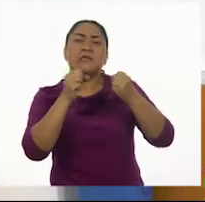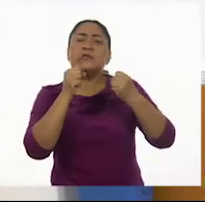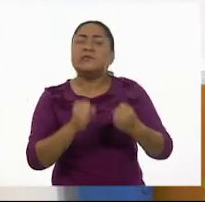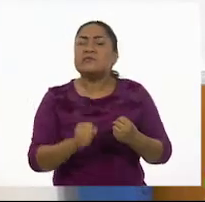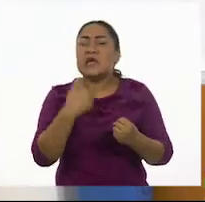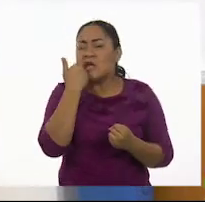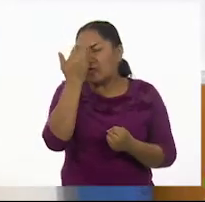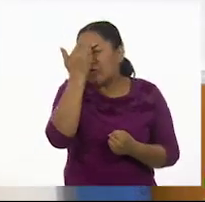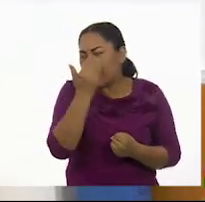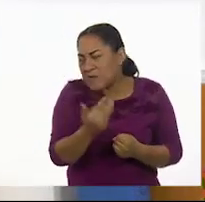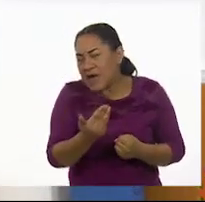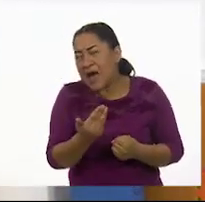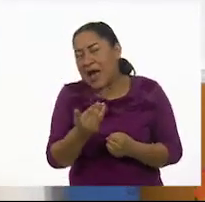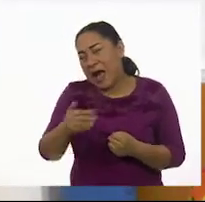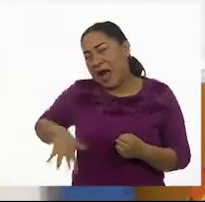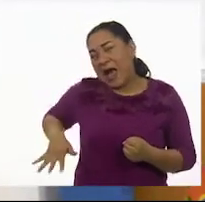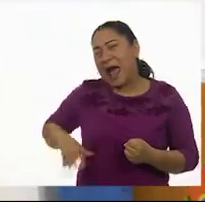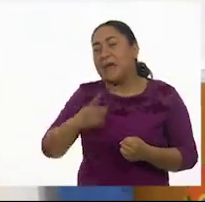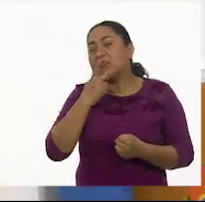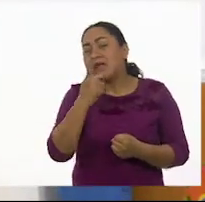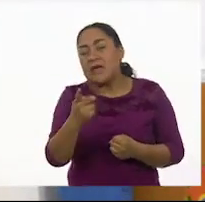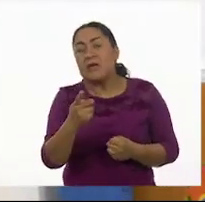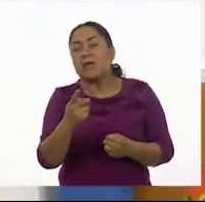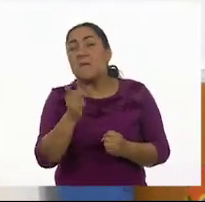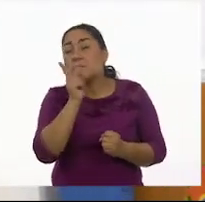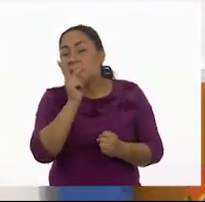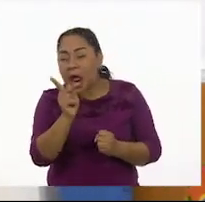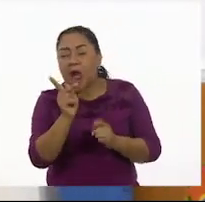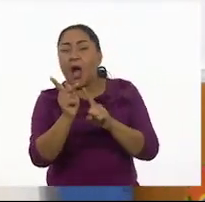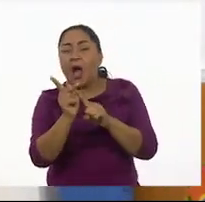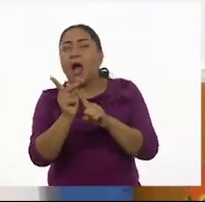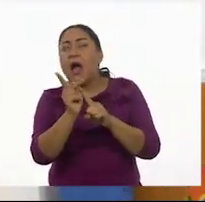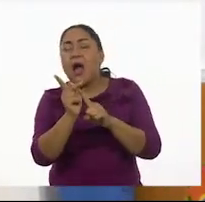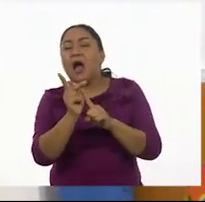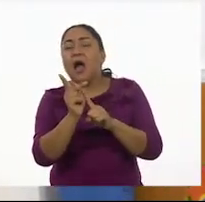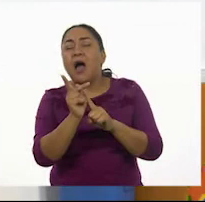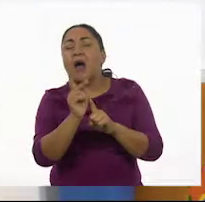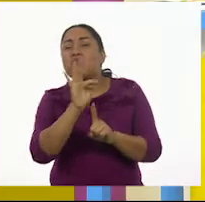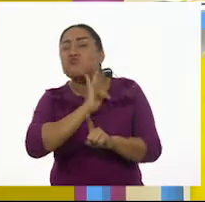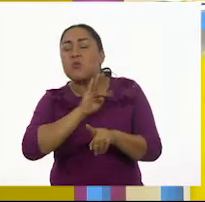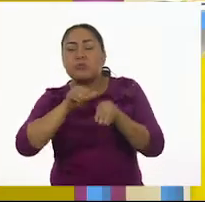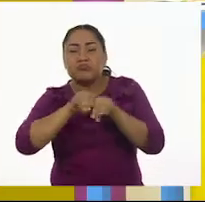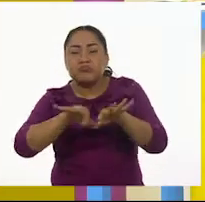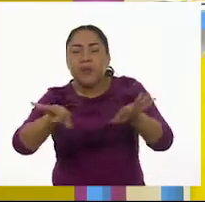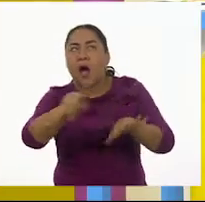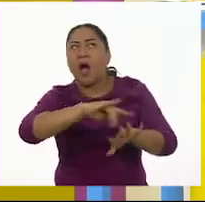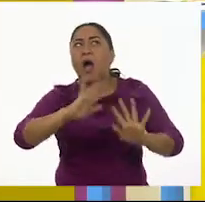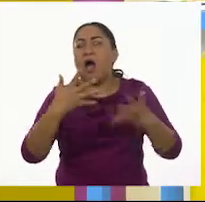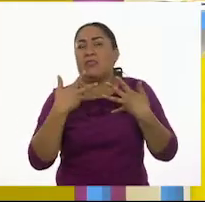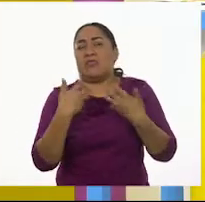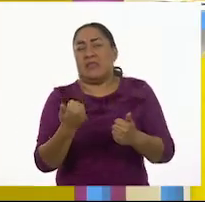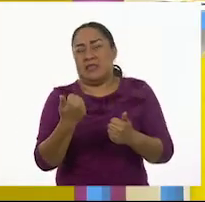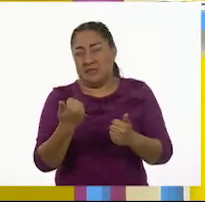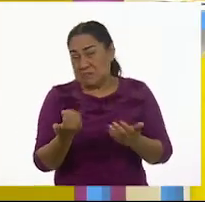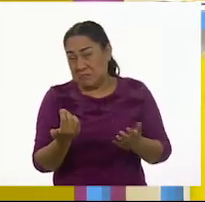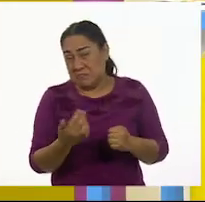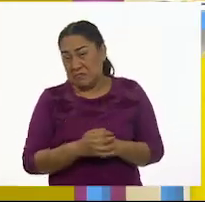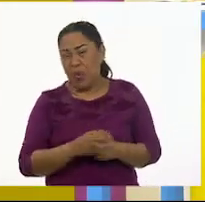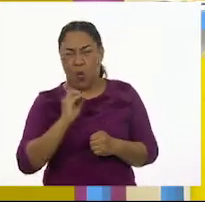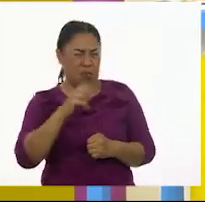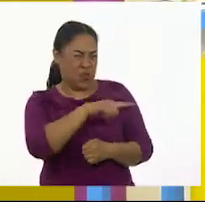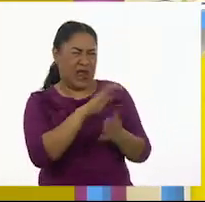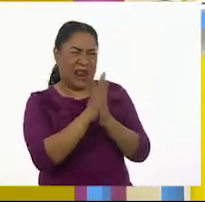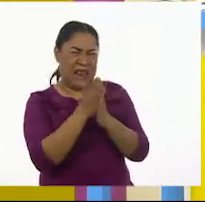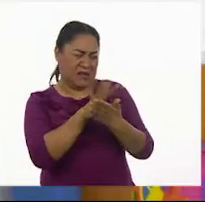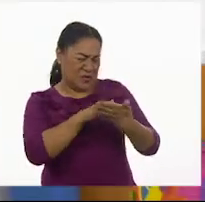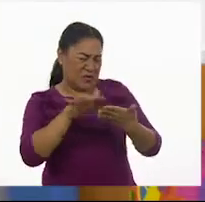sea, como hablábamos, un lenguaje para todos? Es decir, que cualquiera la puede entender. Pues probablemente. O el libro se ve como